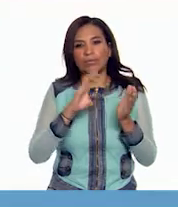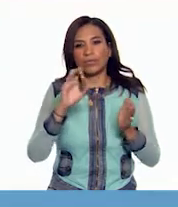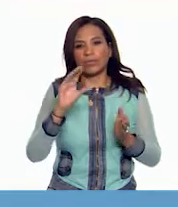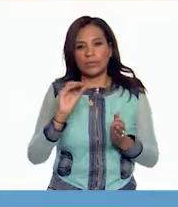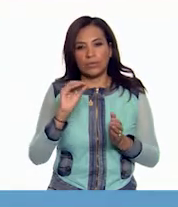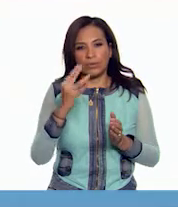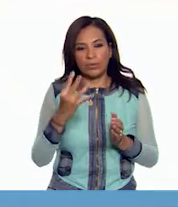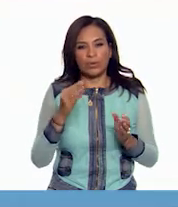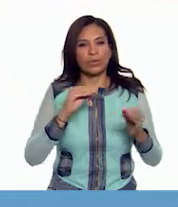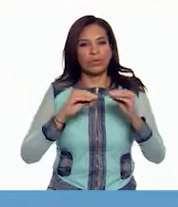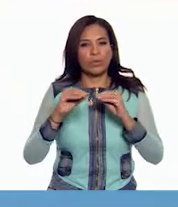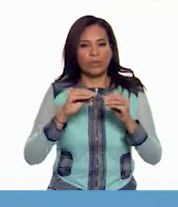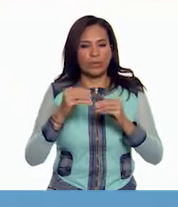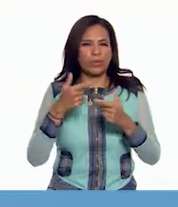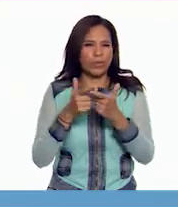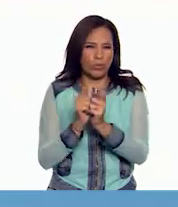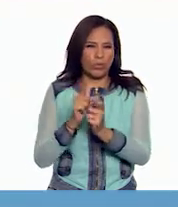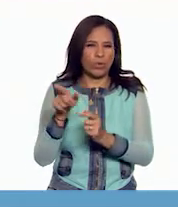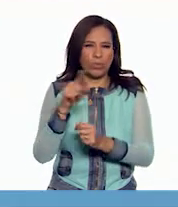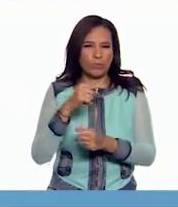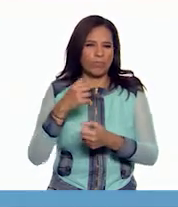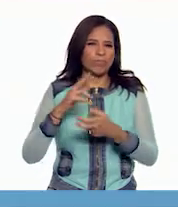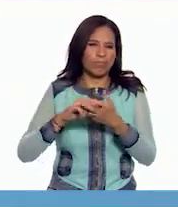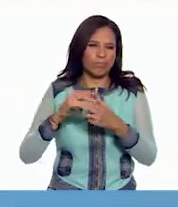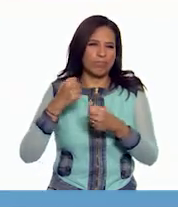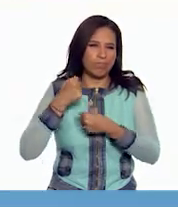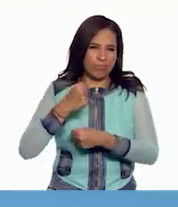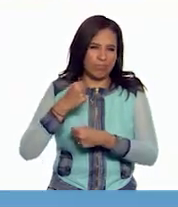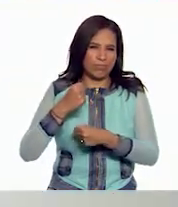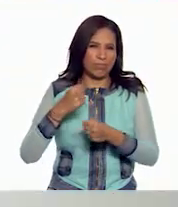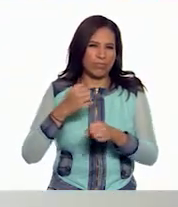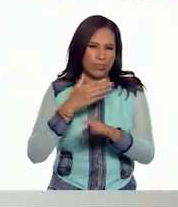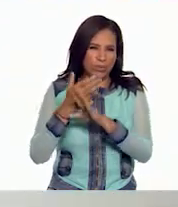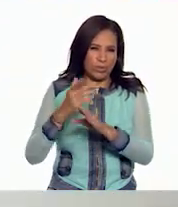Movimiento Armado. ¿Me ayudas, Jenny? Claro que sí.